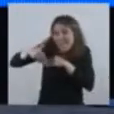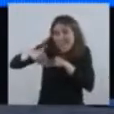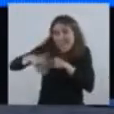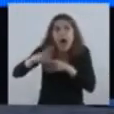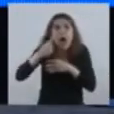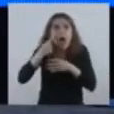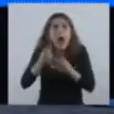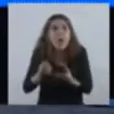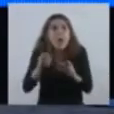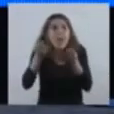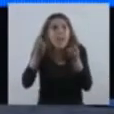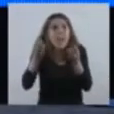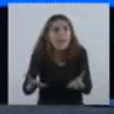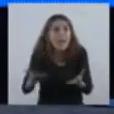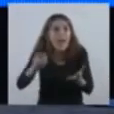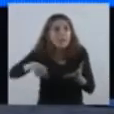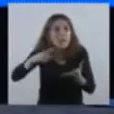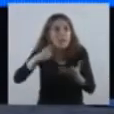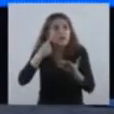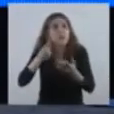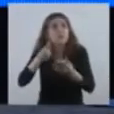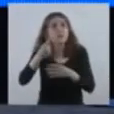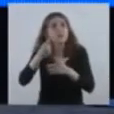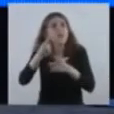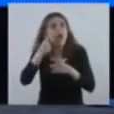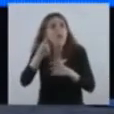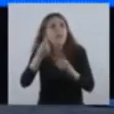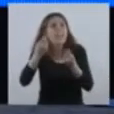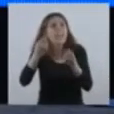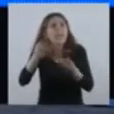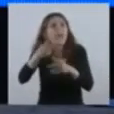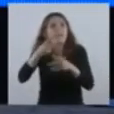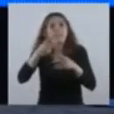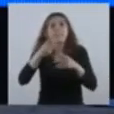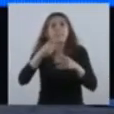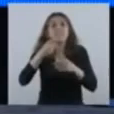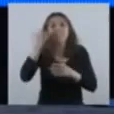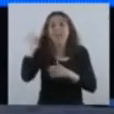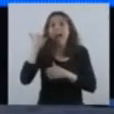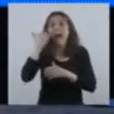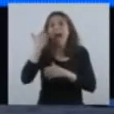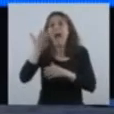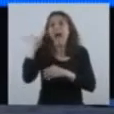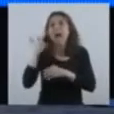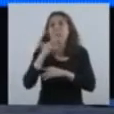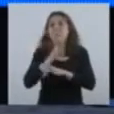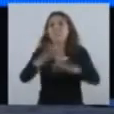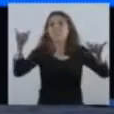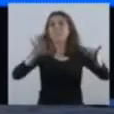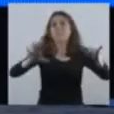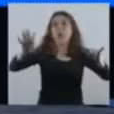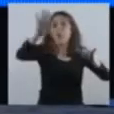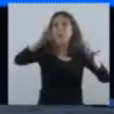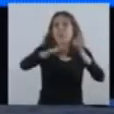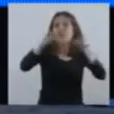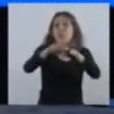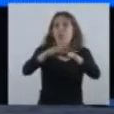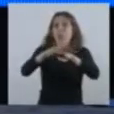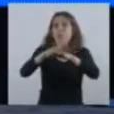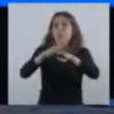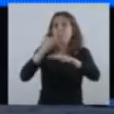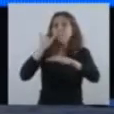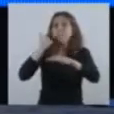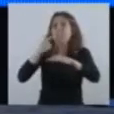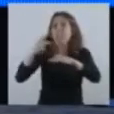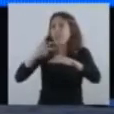frutos han dado los 14 días en que hemos declarado a muchas ciudades de